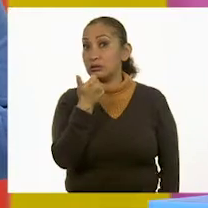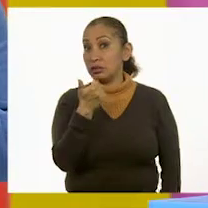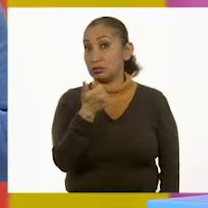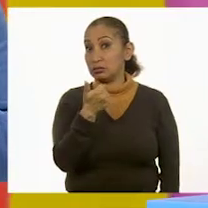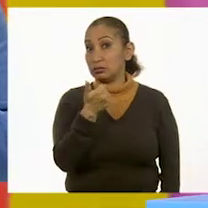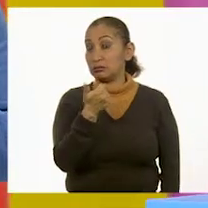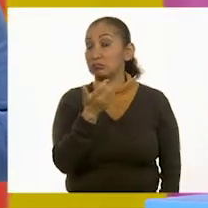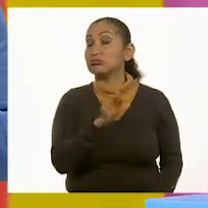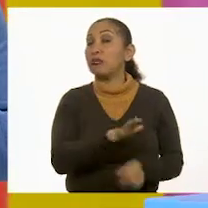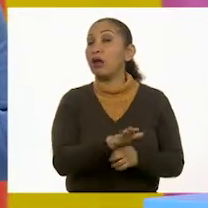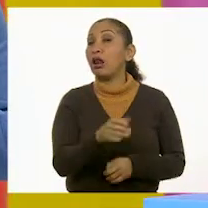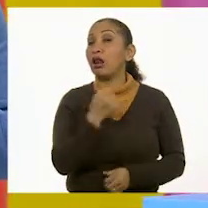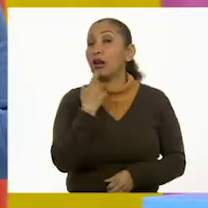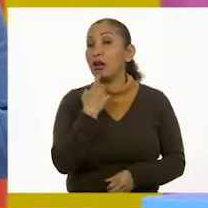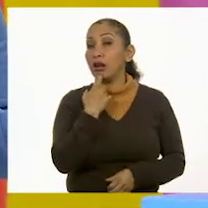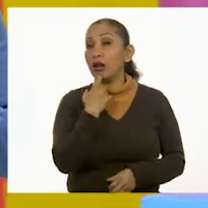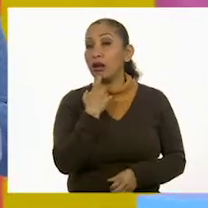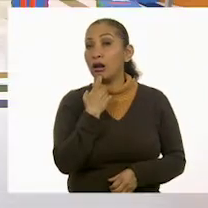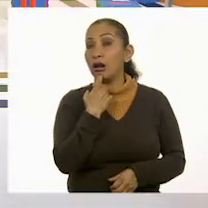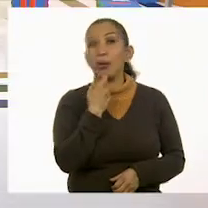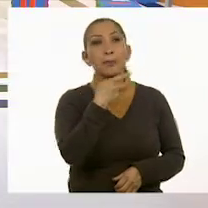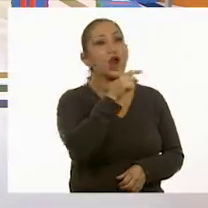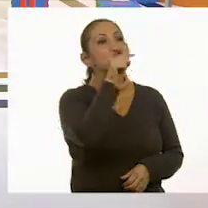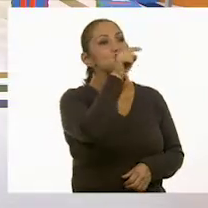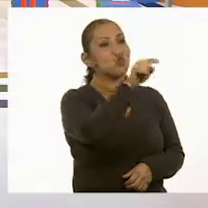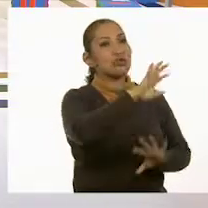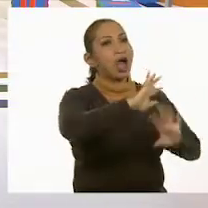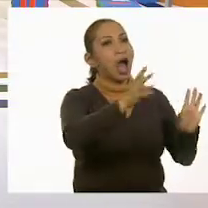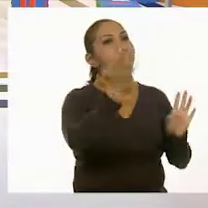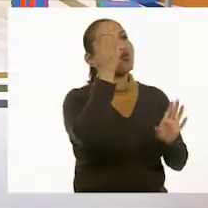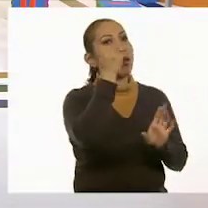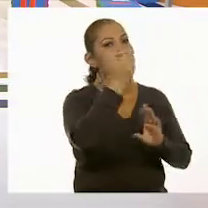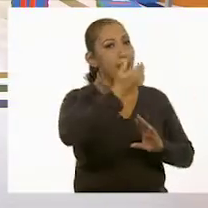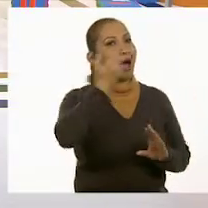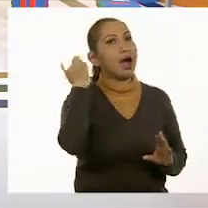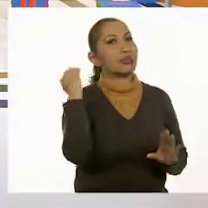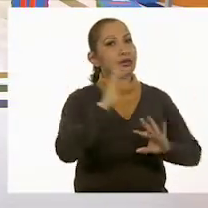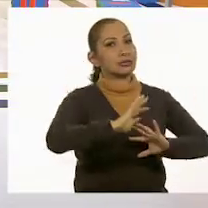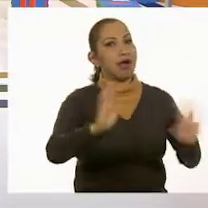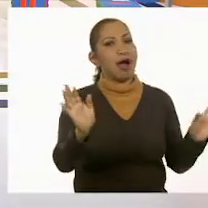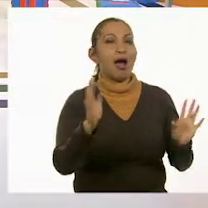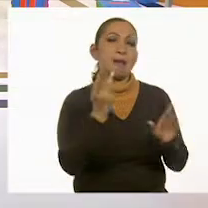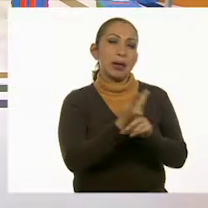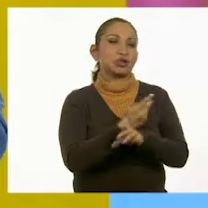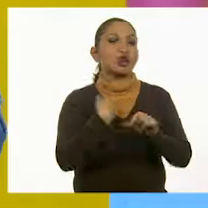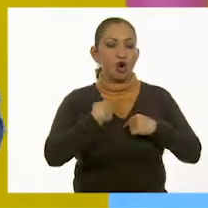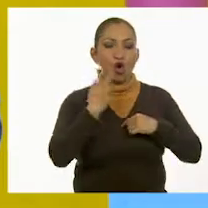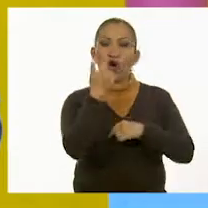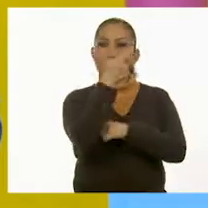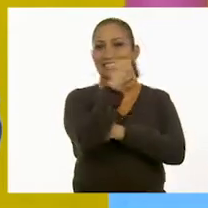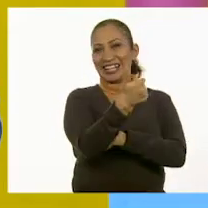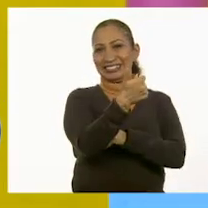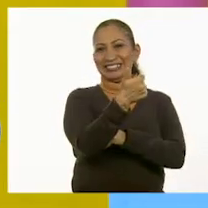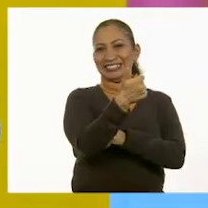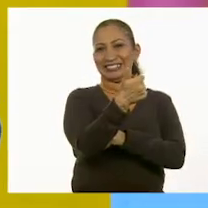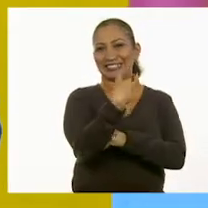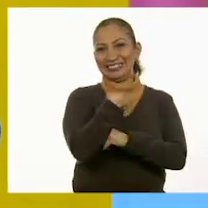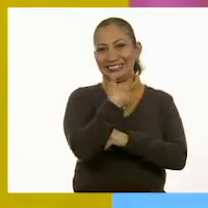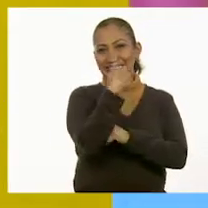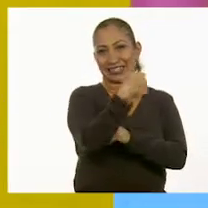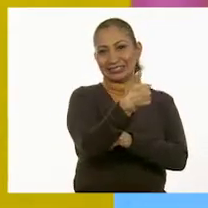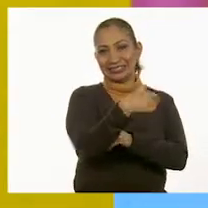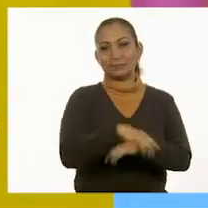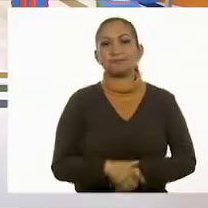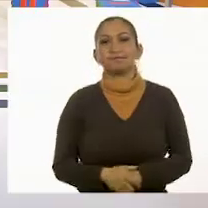ser el número seis. ¿Es el número seis? Ah, pero a ti te tocó ya el nueve. Claro. Por lo tanto, entonces yo me quedo con el número... Seis. Seis.